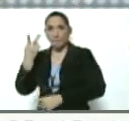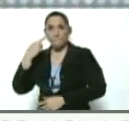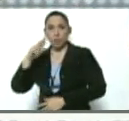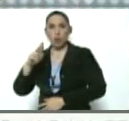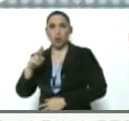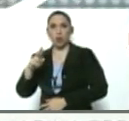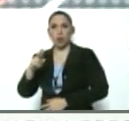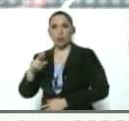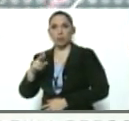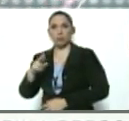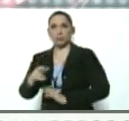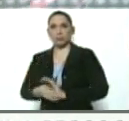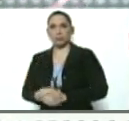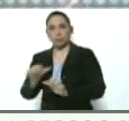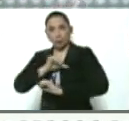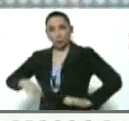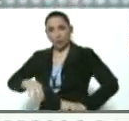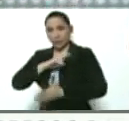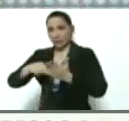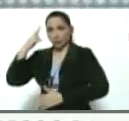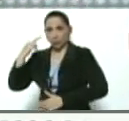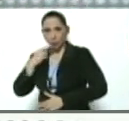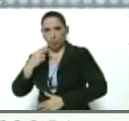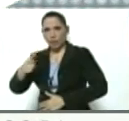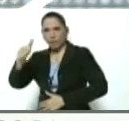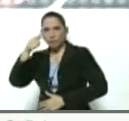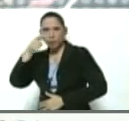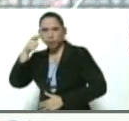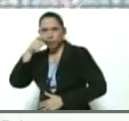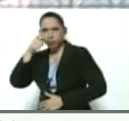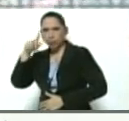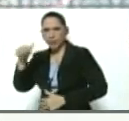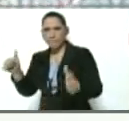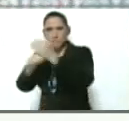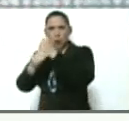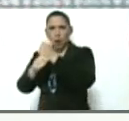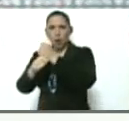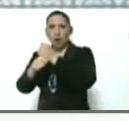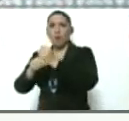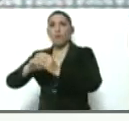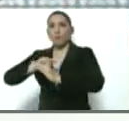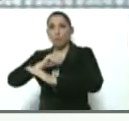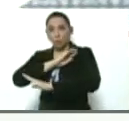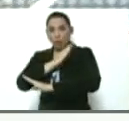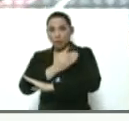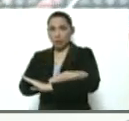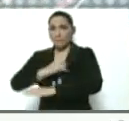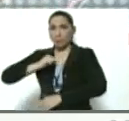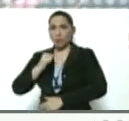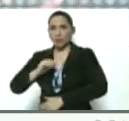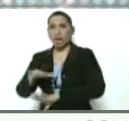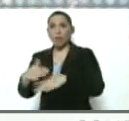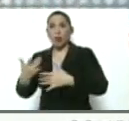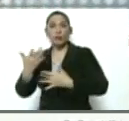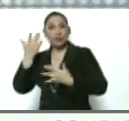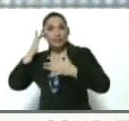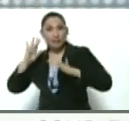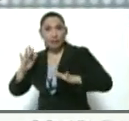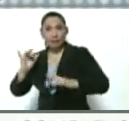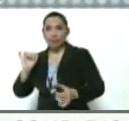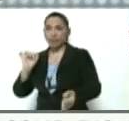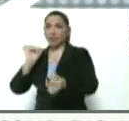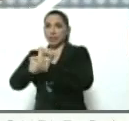Fuerza Armada Nacional Bolivariana y de las fuerzas policiales, cuando se intenta la detención de los que